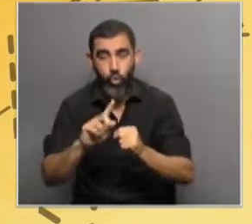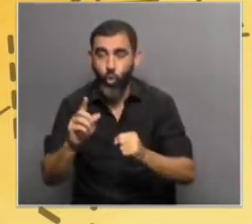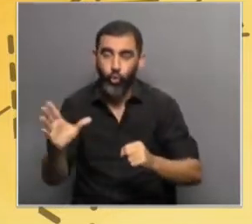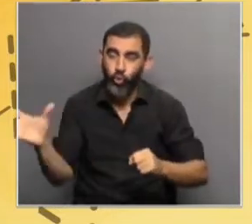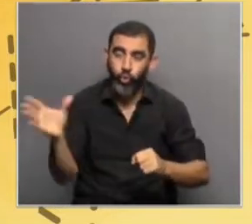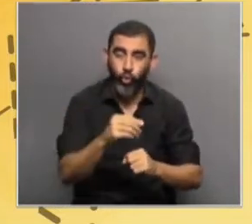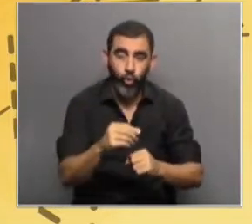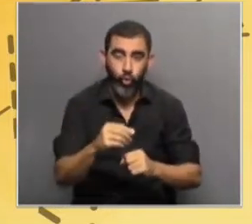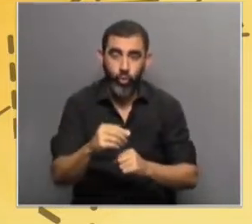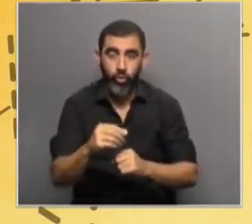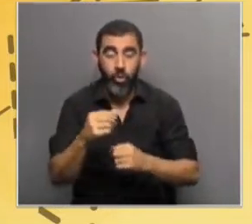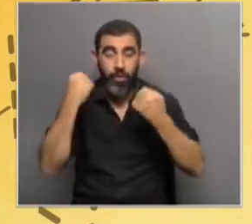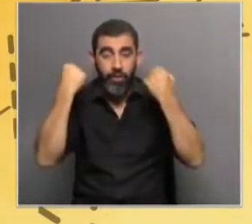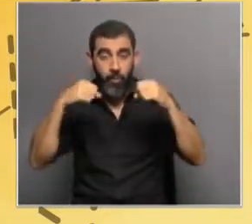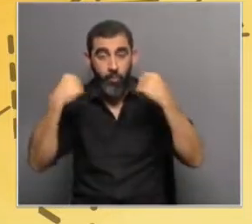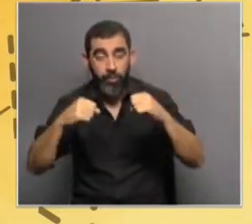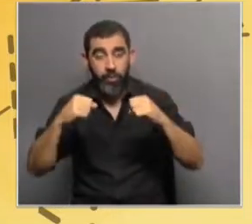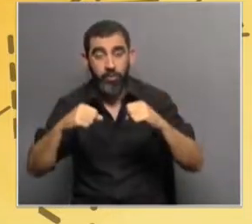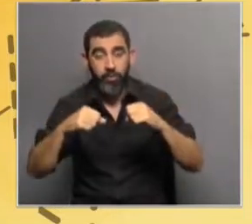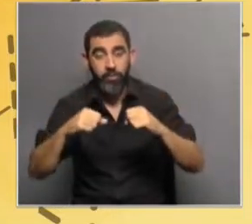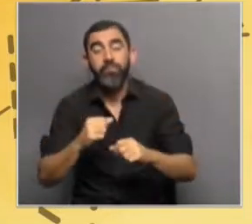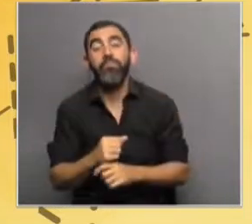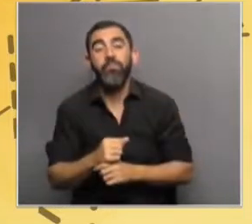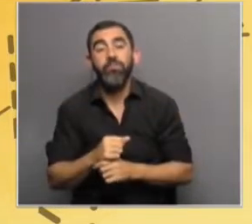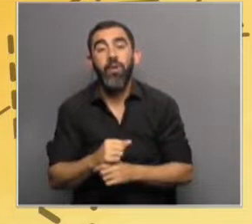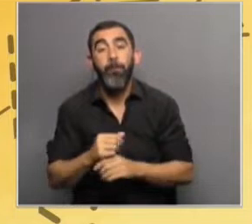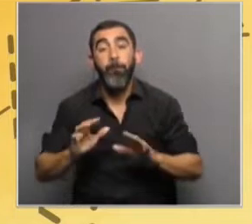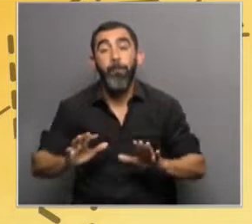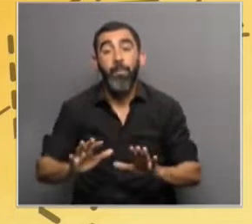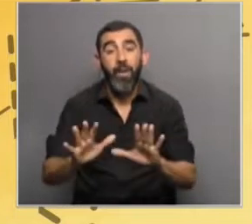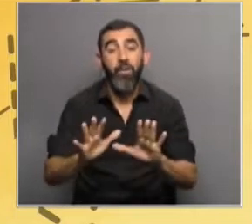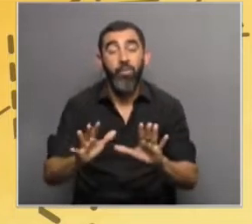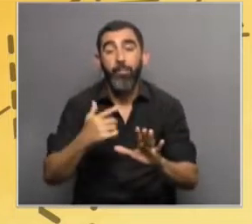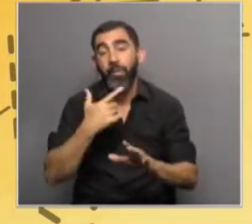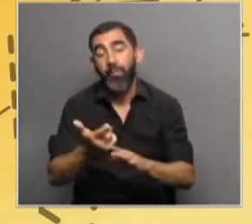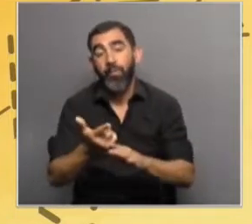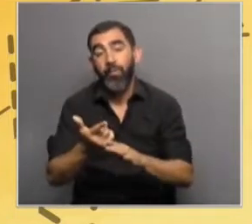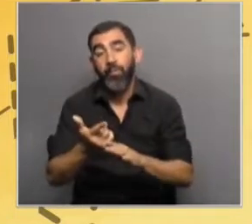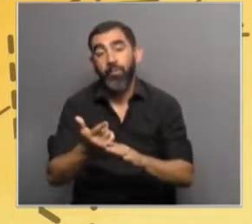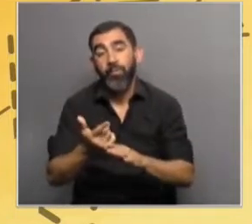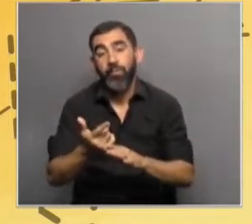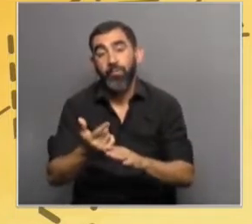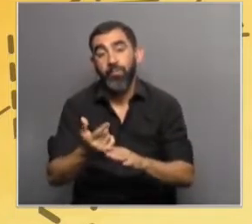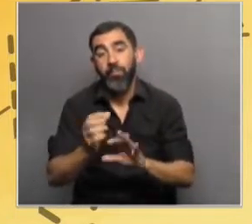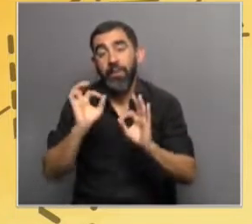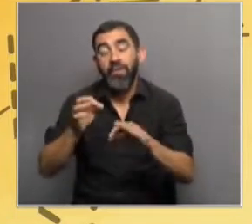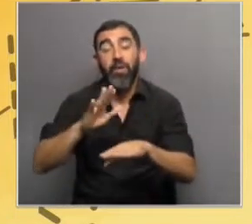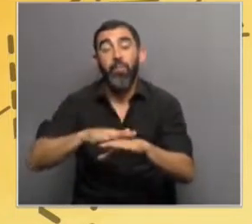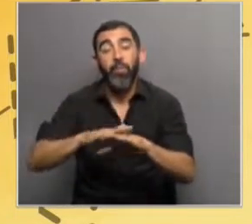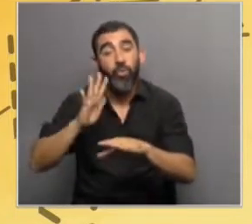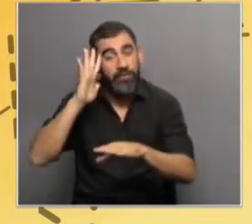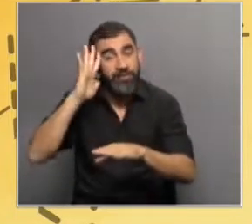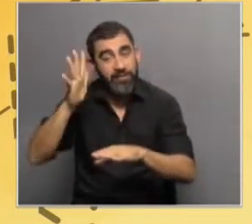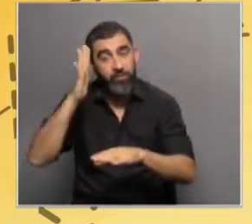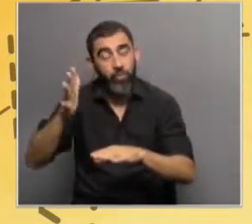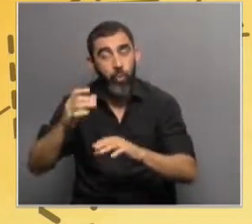los deportistas están preparados justamente para enfrentar psicológicamente lo